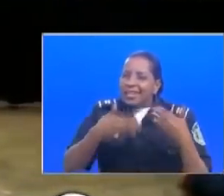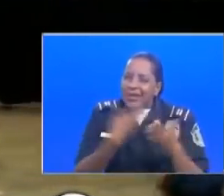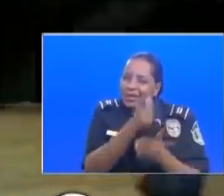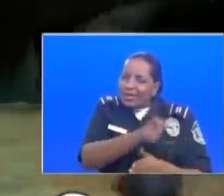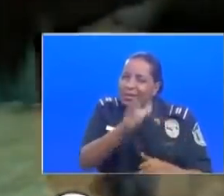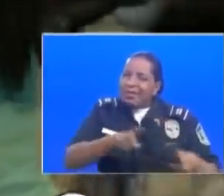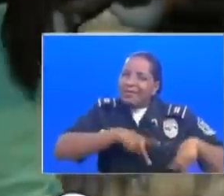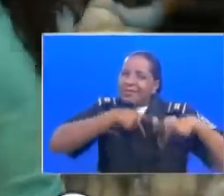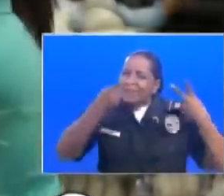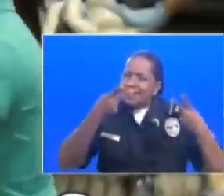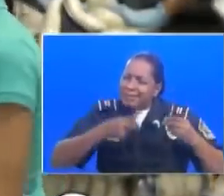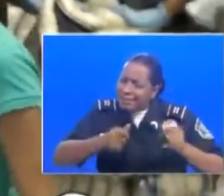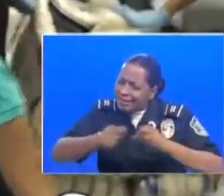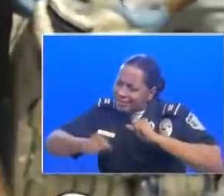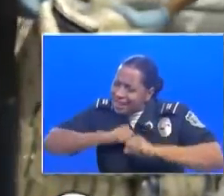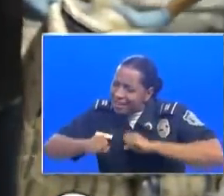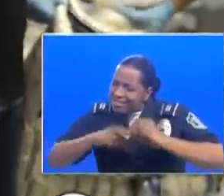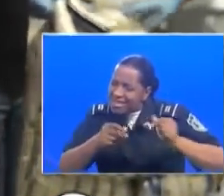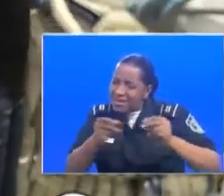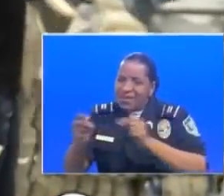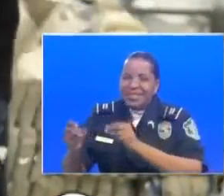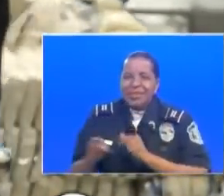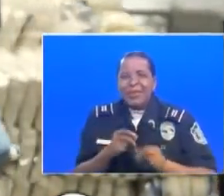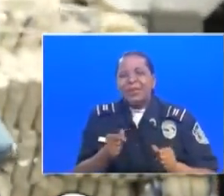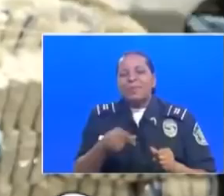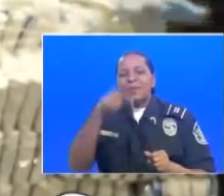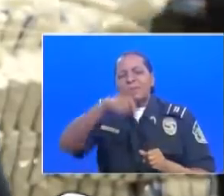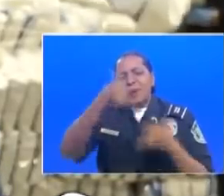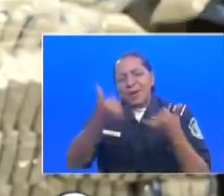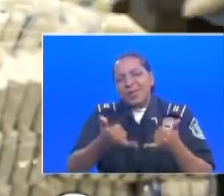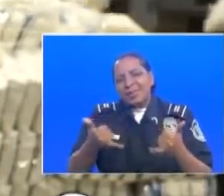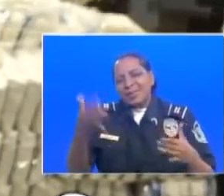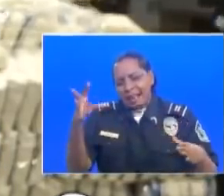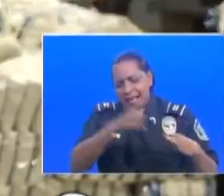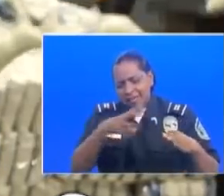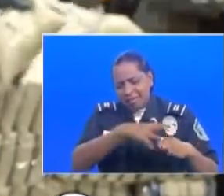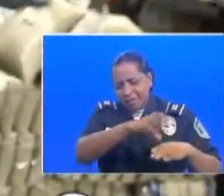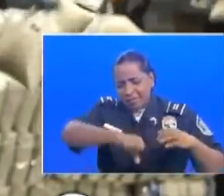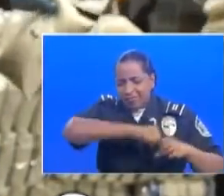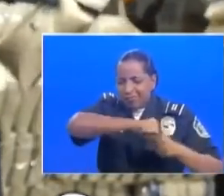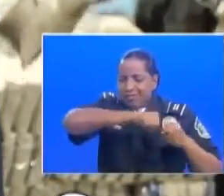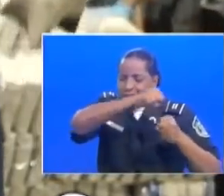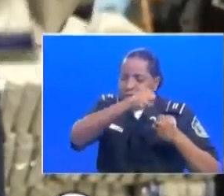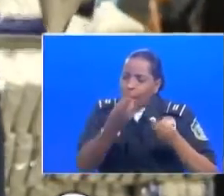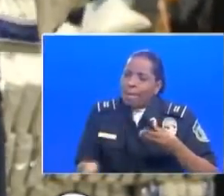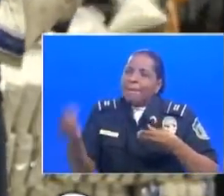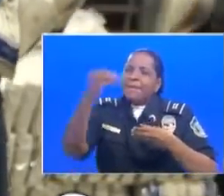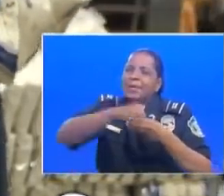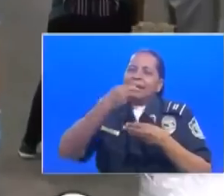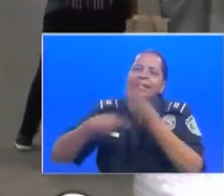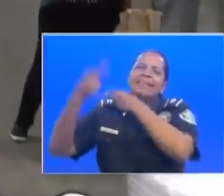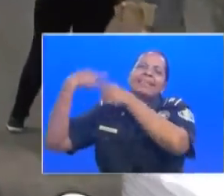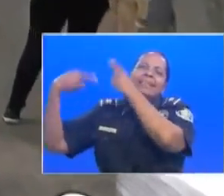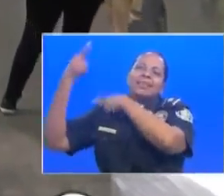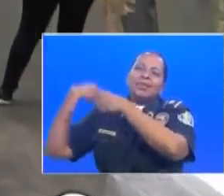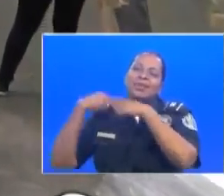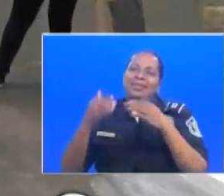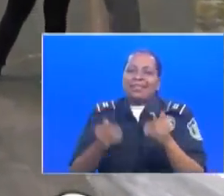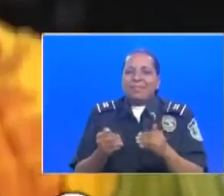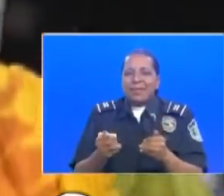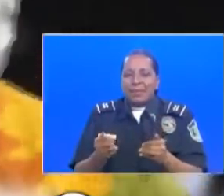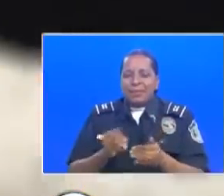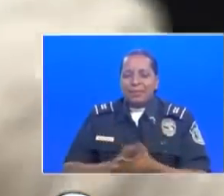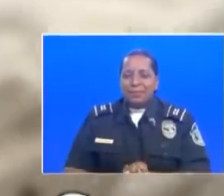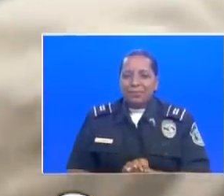se activen, así como lo están haciendo. Ustedes son parte de la historia de Panamá.